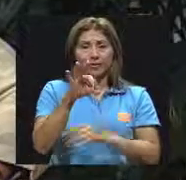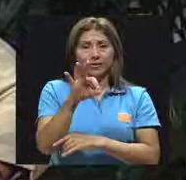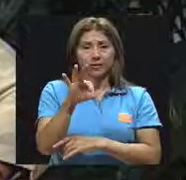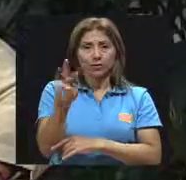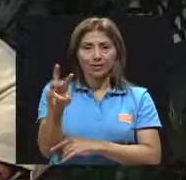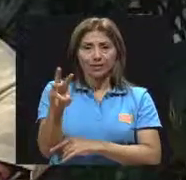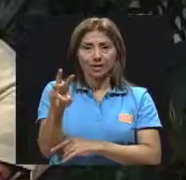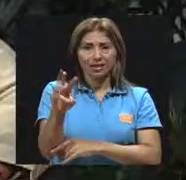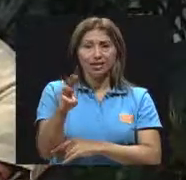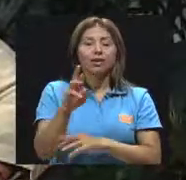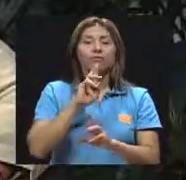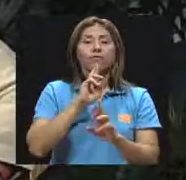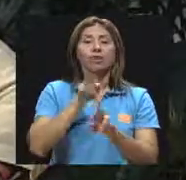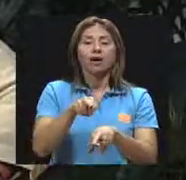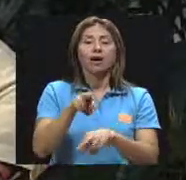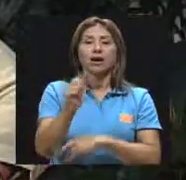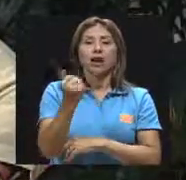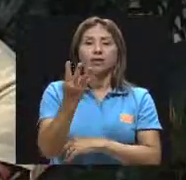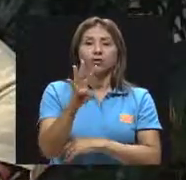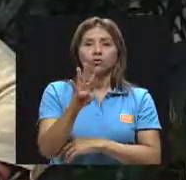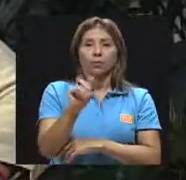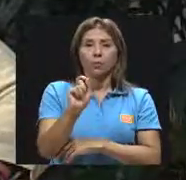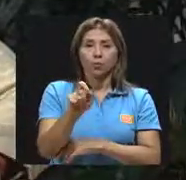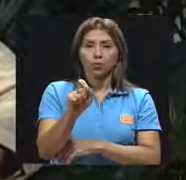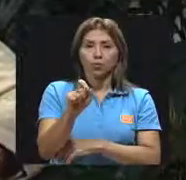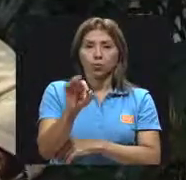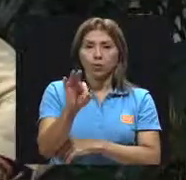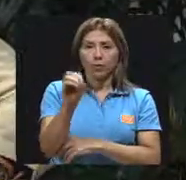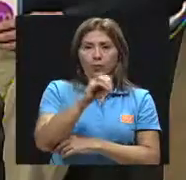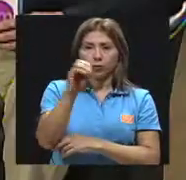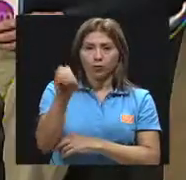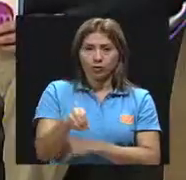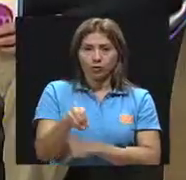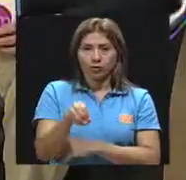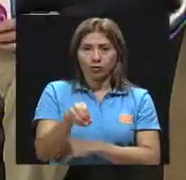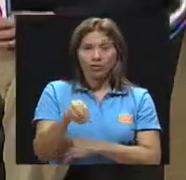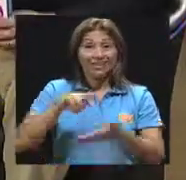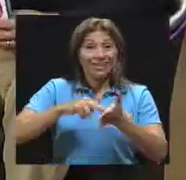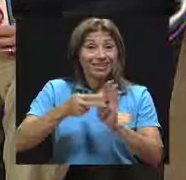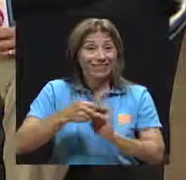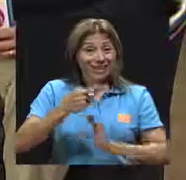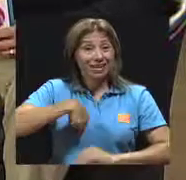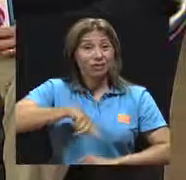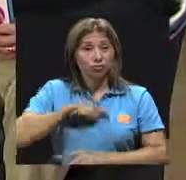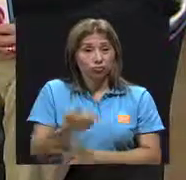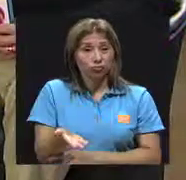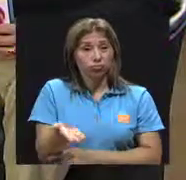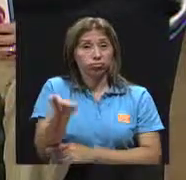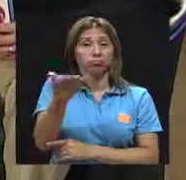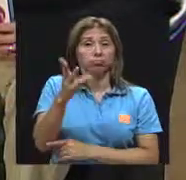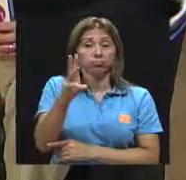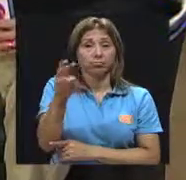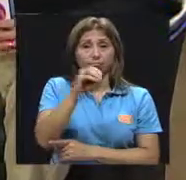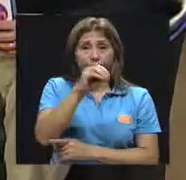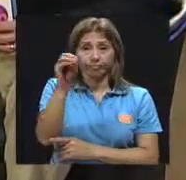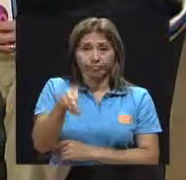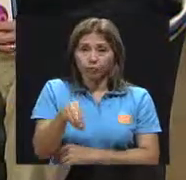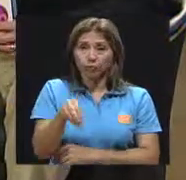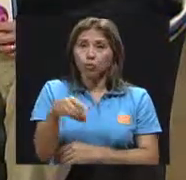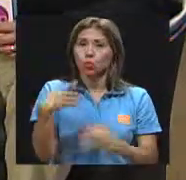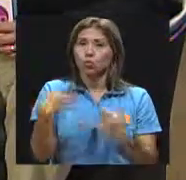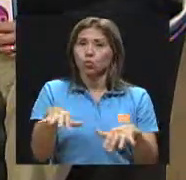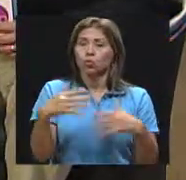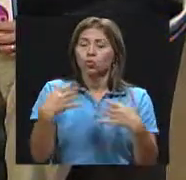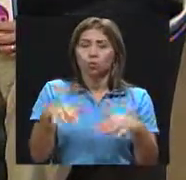arrojó 14.9% de sobrepeso y obesidad, es decir, subimos un 6%, eso es un porcentaje,